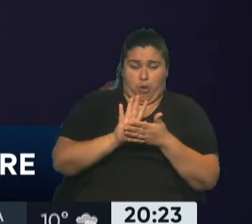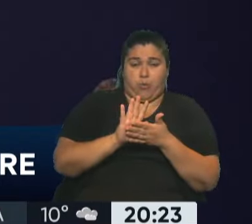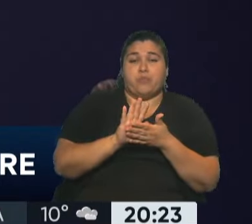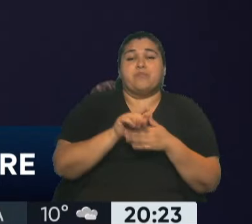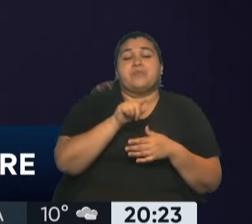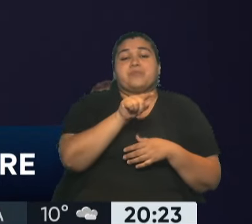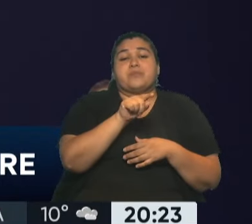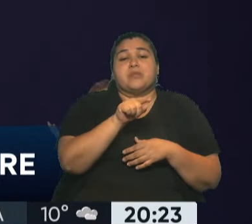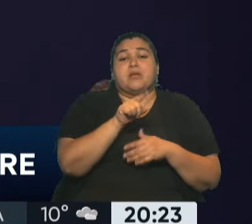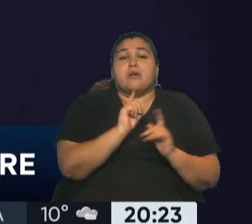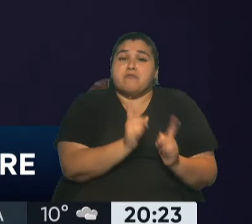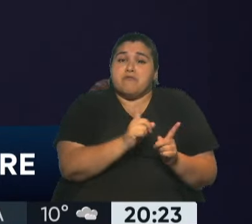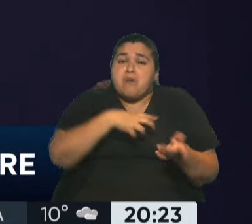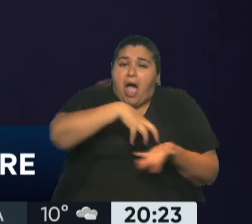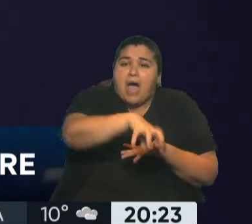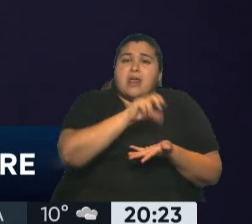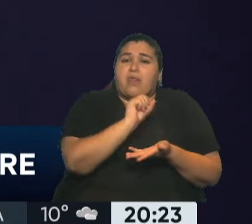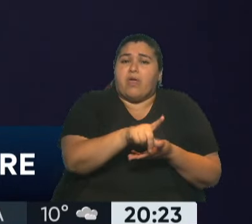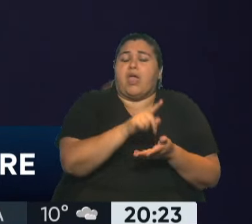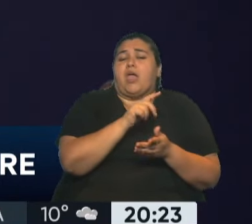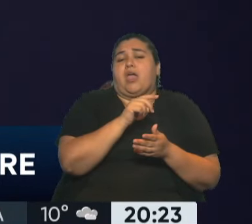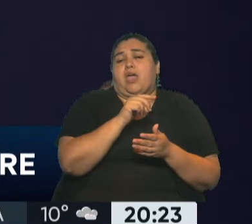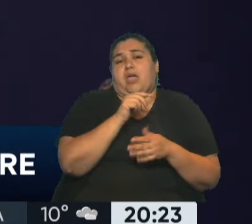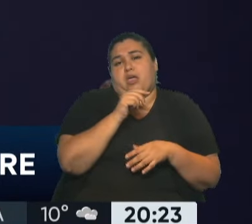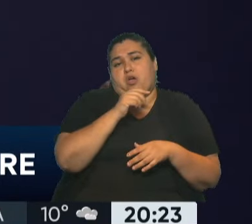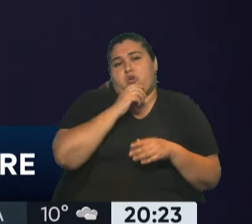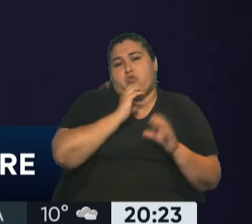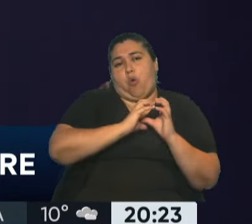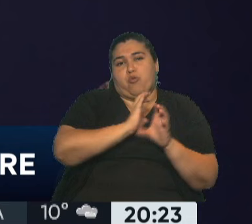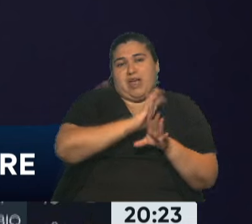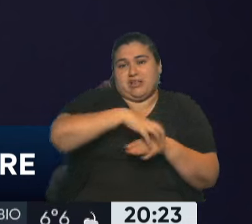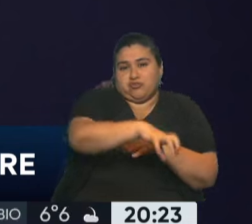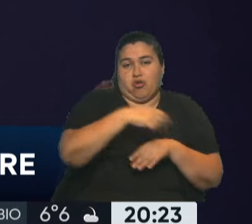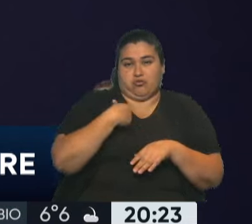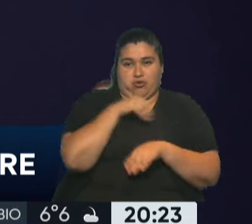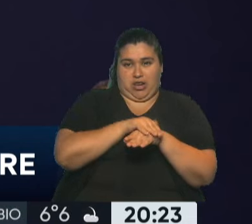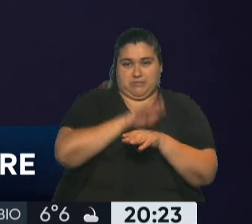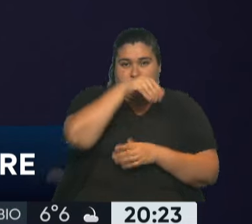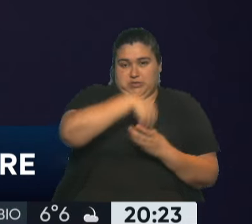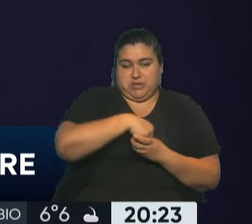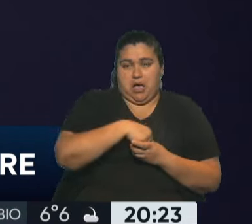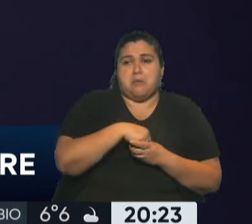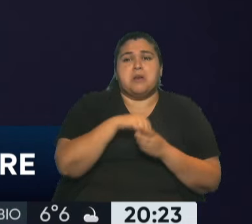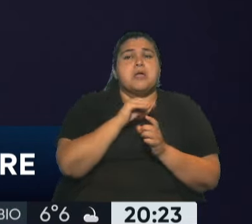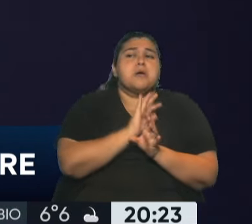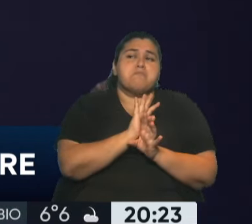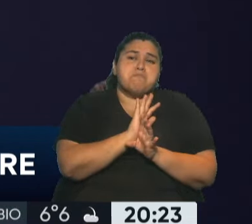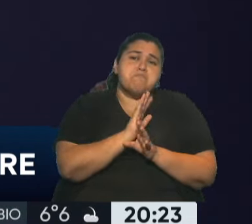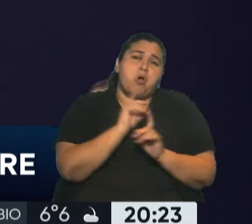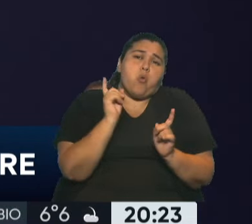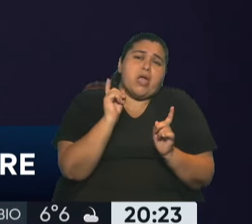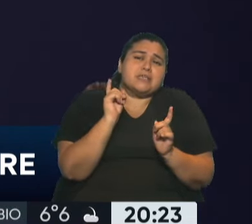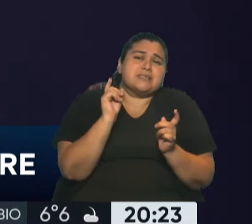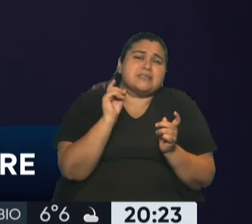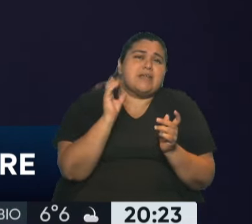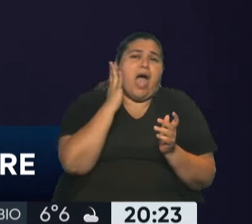Va a seguir perteneciendo al área de comunicación, la cual dirijo. Así que en eso no va a haber ningún tipo de